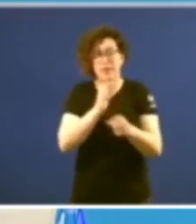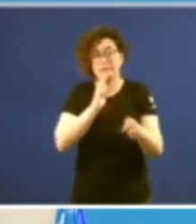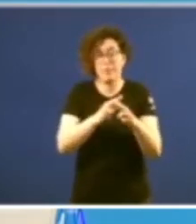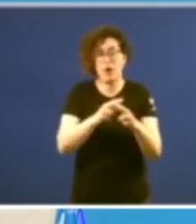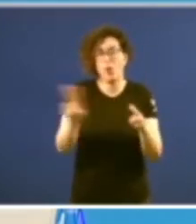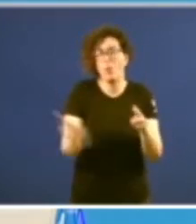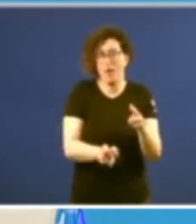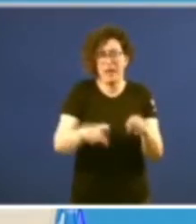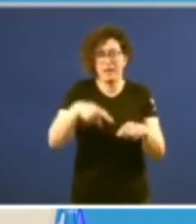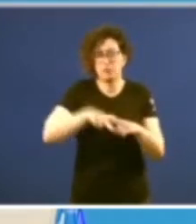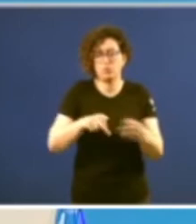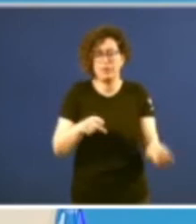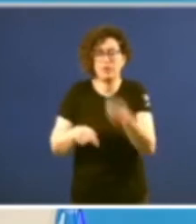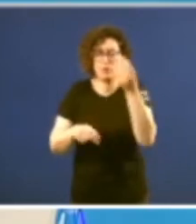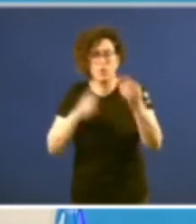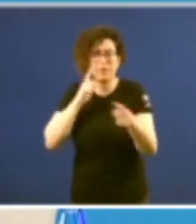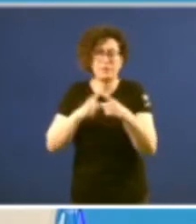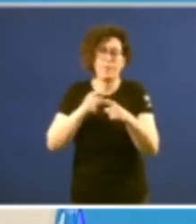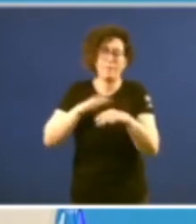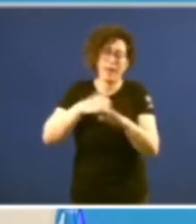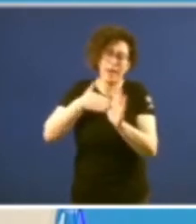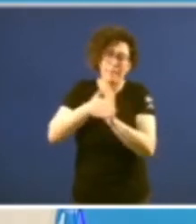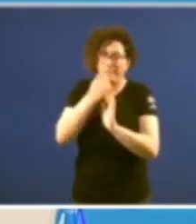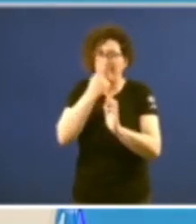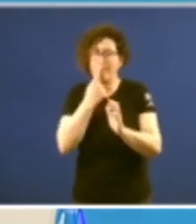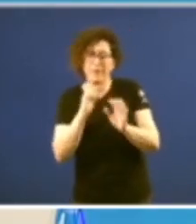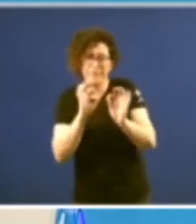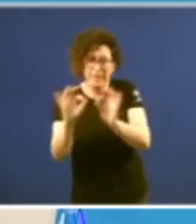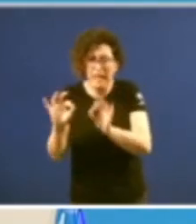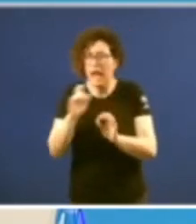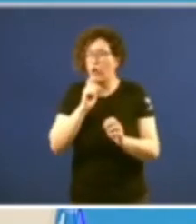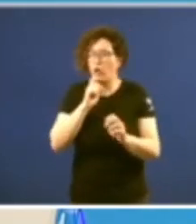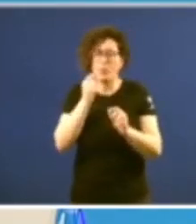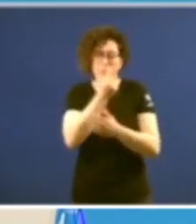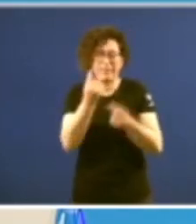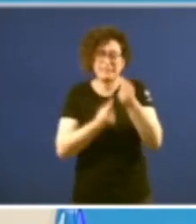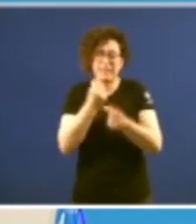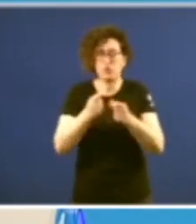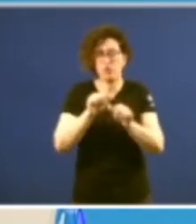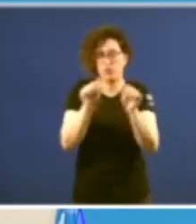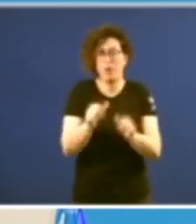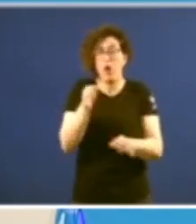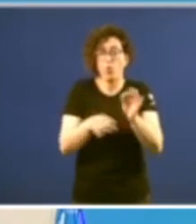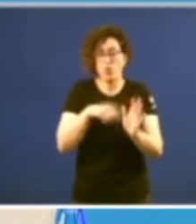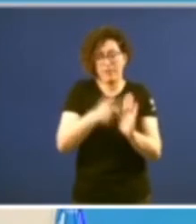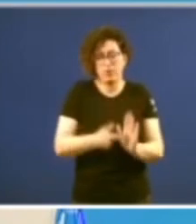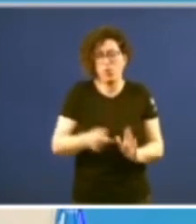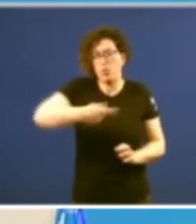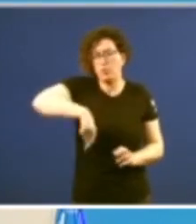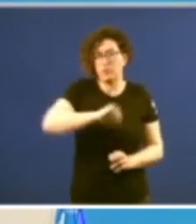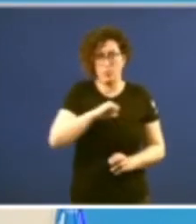instrumento para perfilar para diseñar jurídica institucionalmente a nosa comunidade autónoma